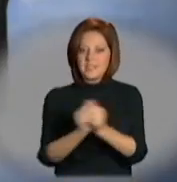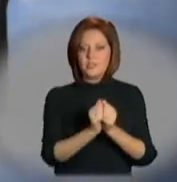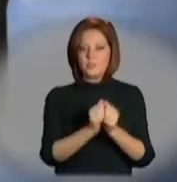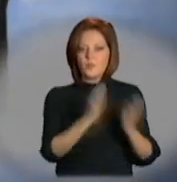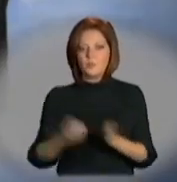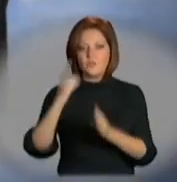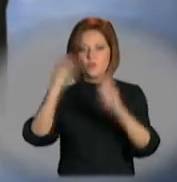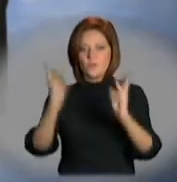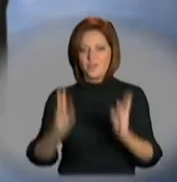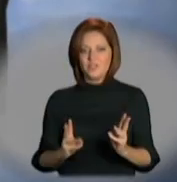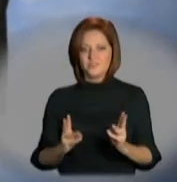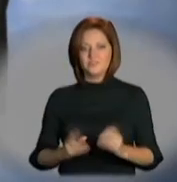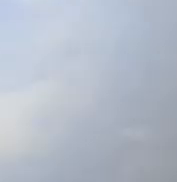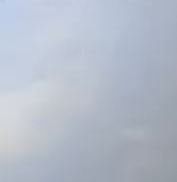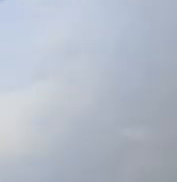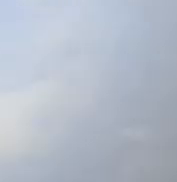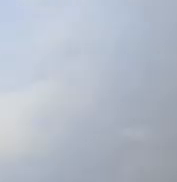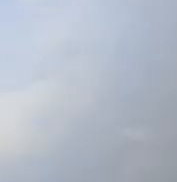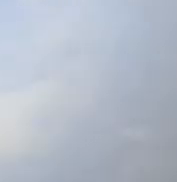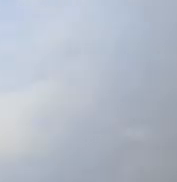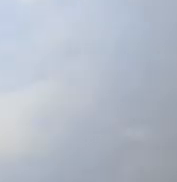Unidos. Unidos contra el clima.